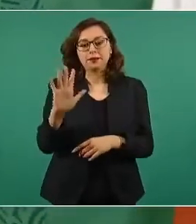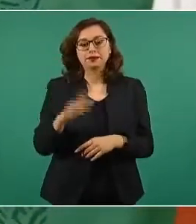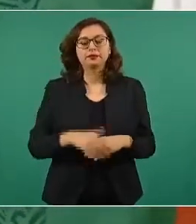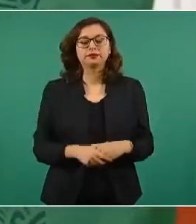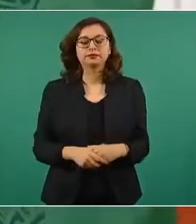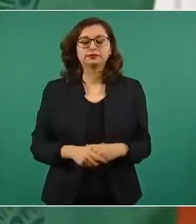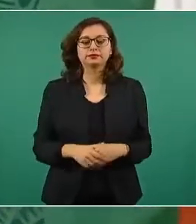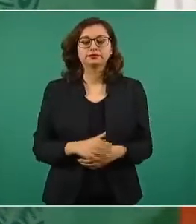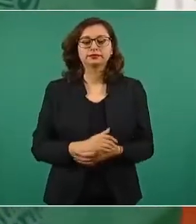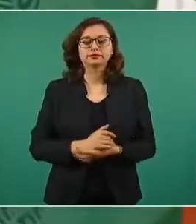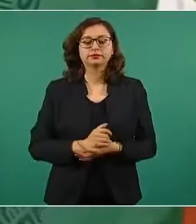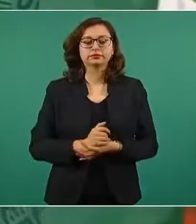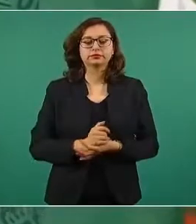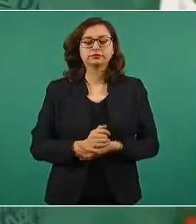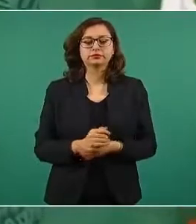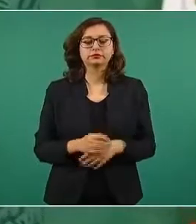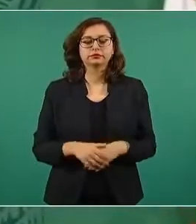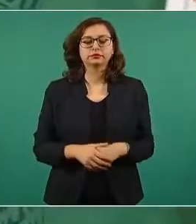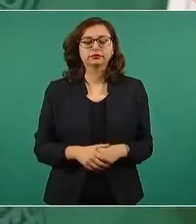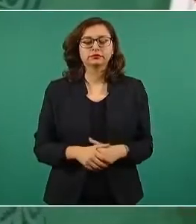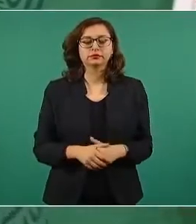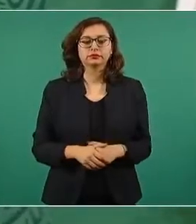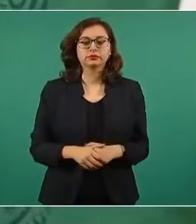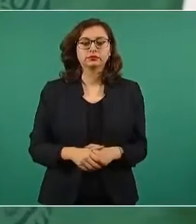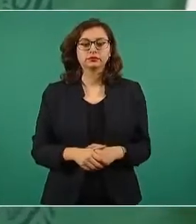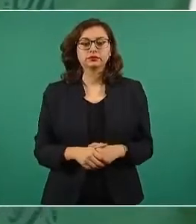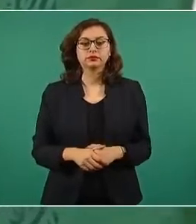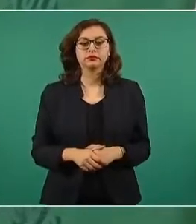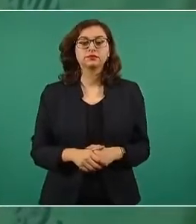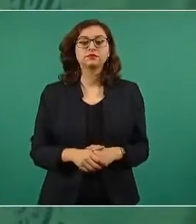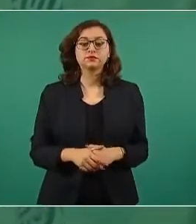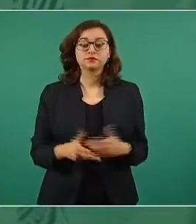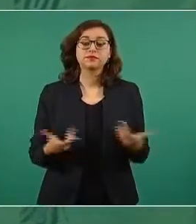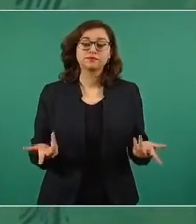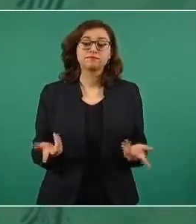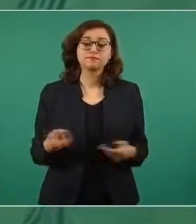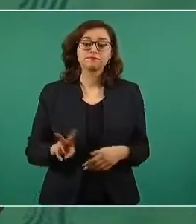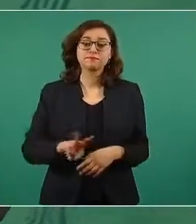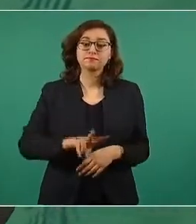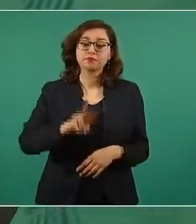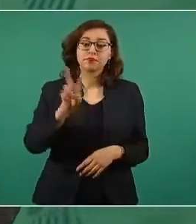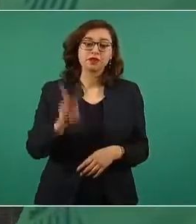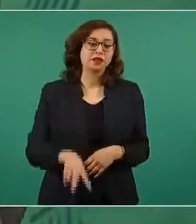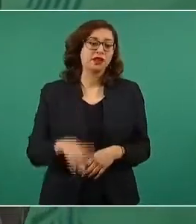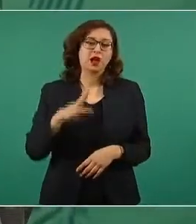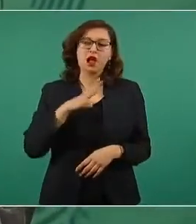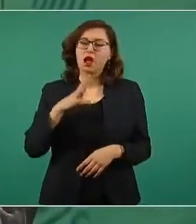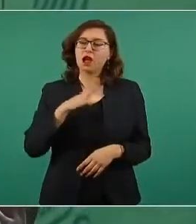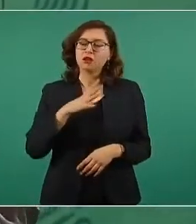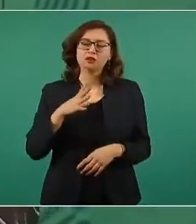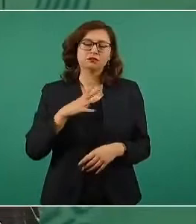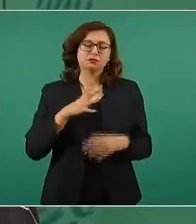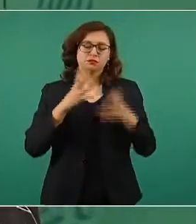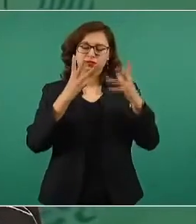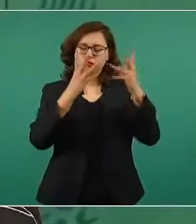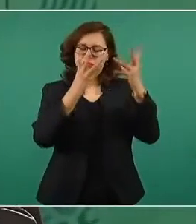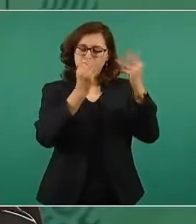porque sí se cometieron muchos errores